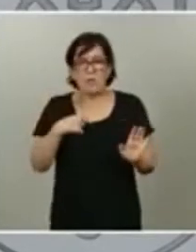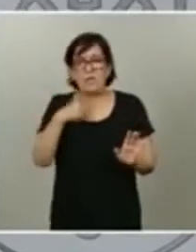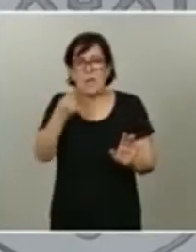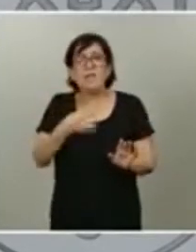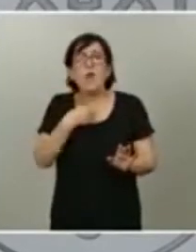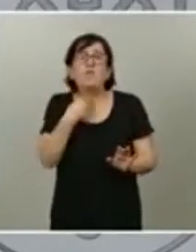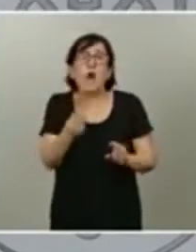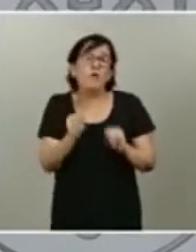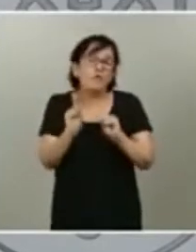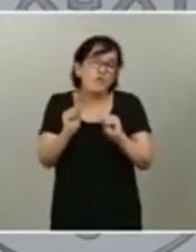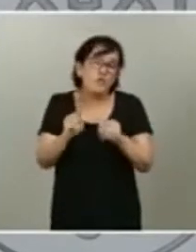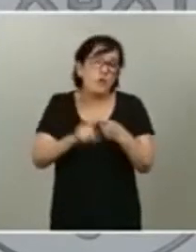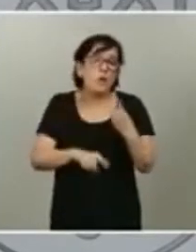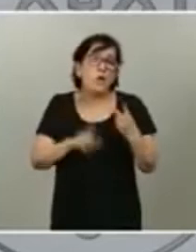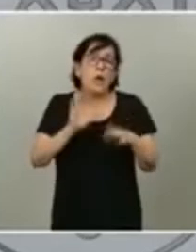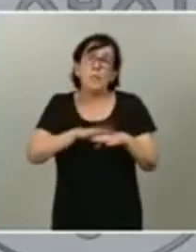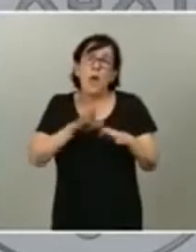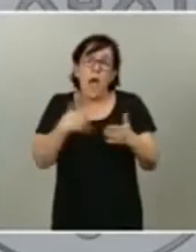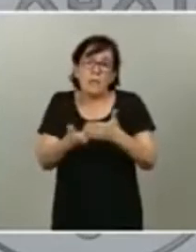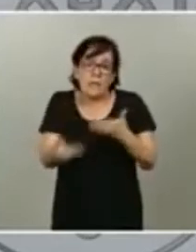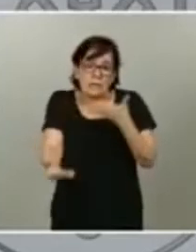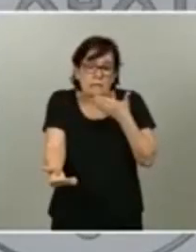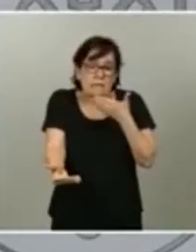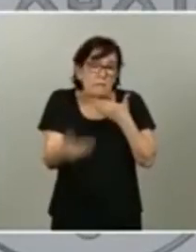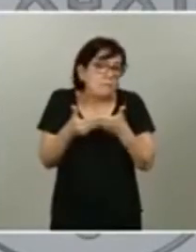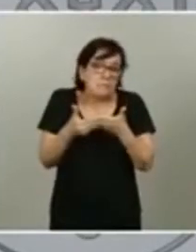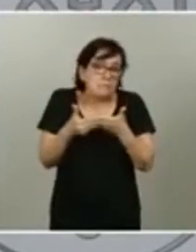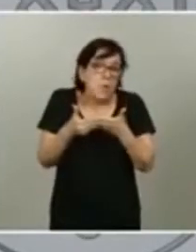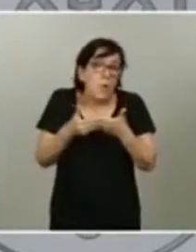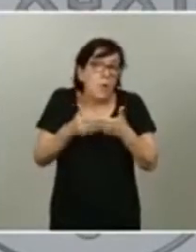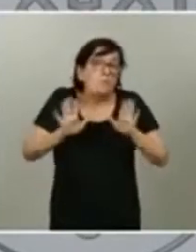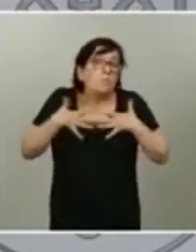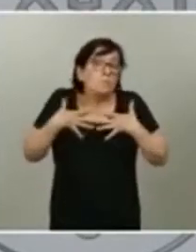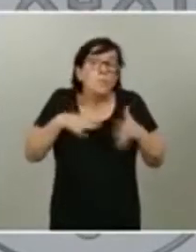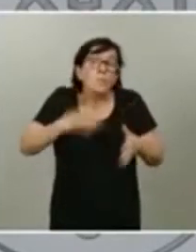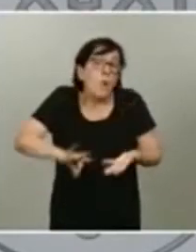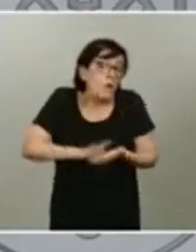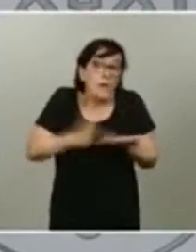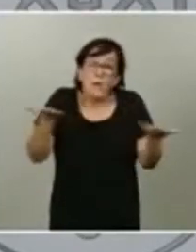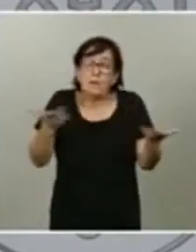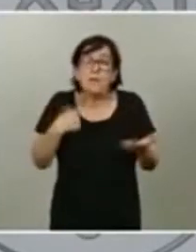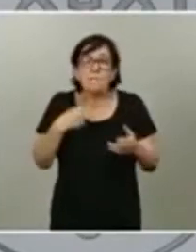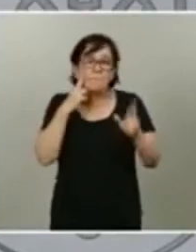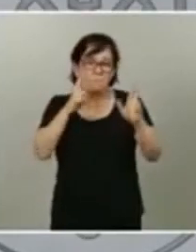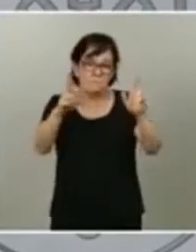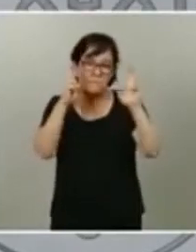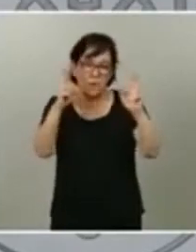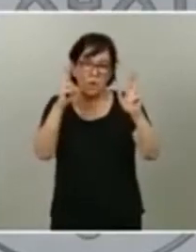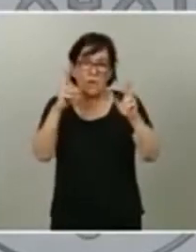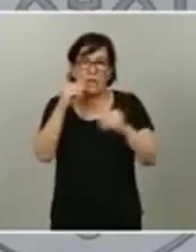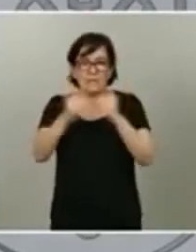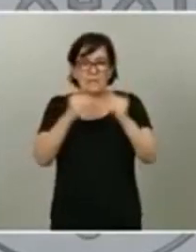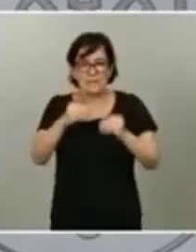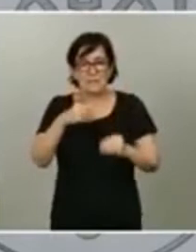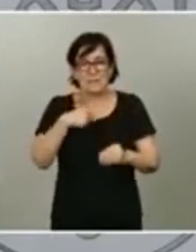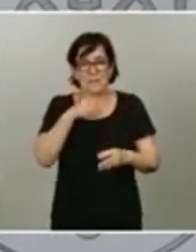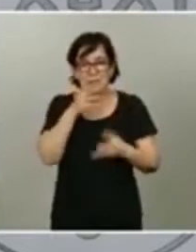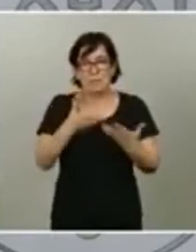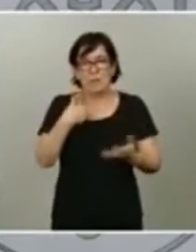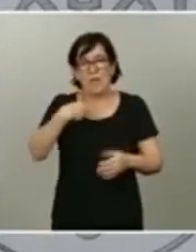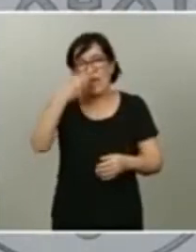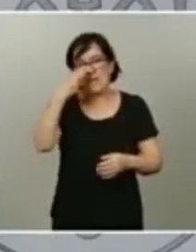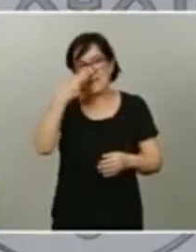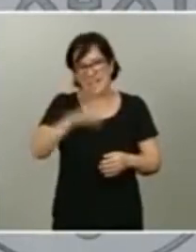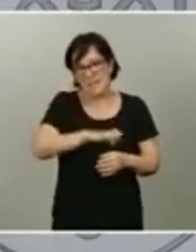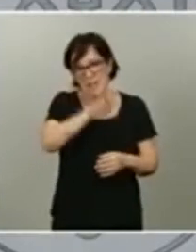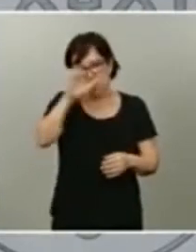segundo lugar, porque hasta el último minuto todo es posible y, por tanto, ojalá se abra camino, como decía, por el interés de Europa pero